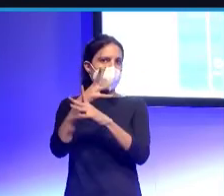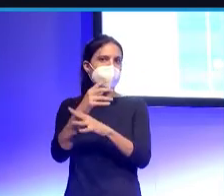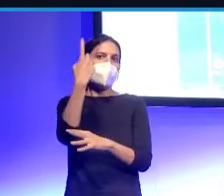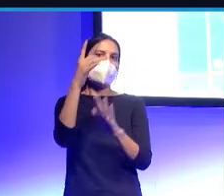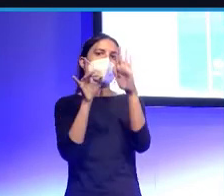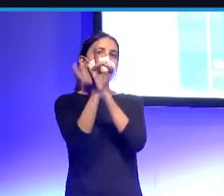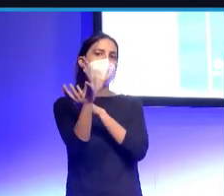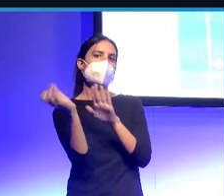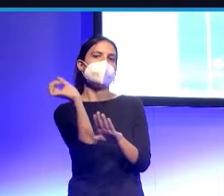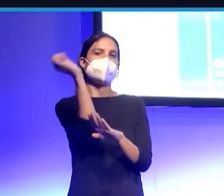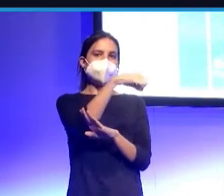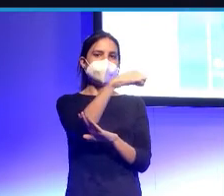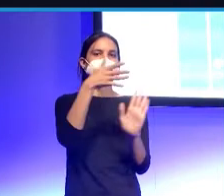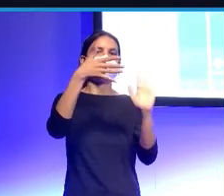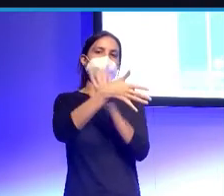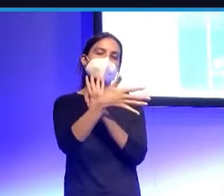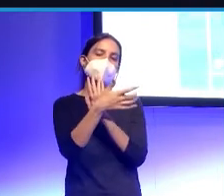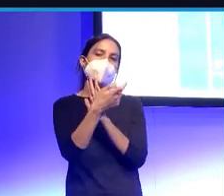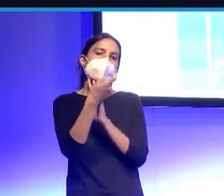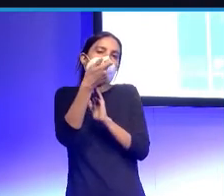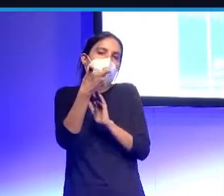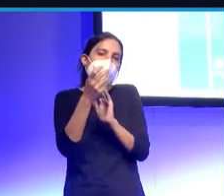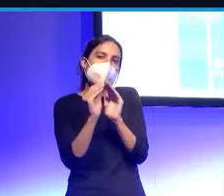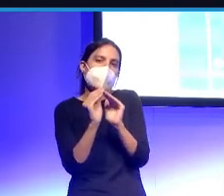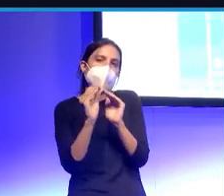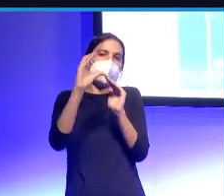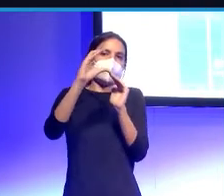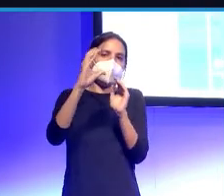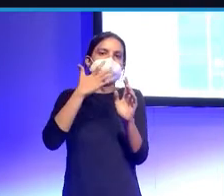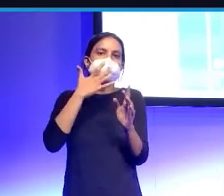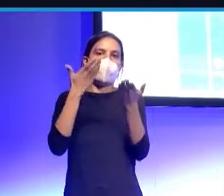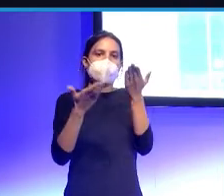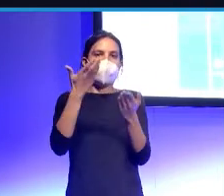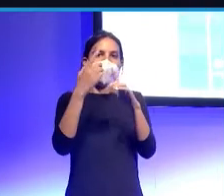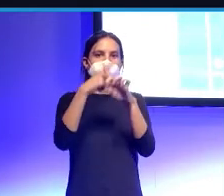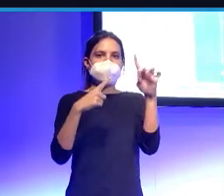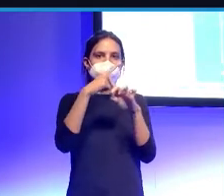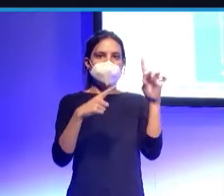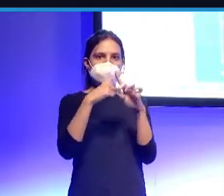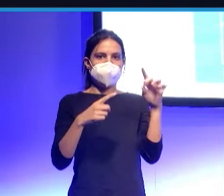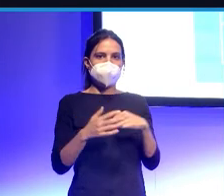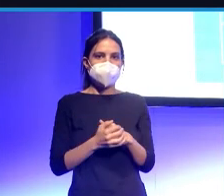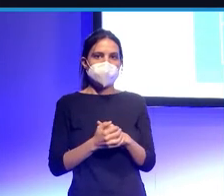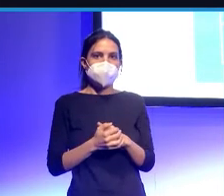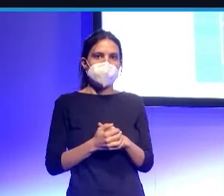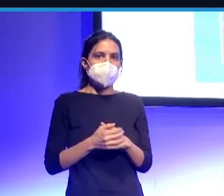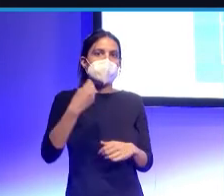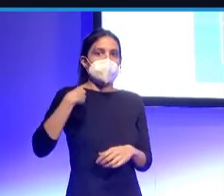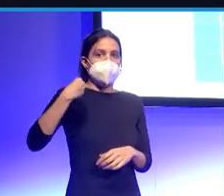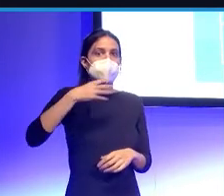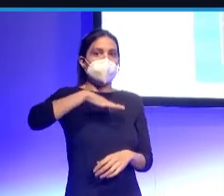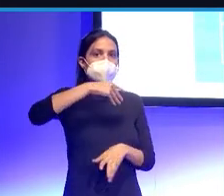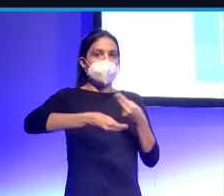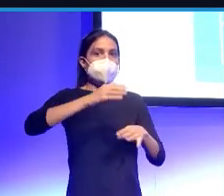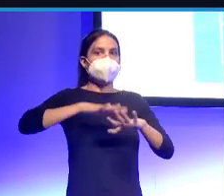digamos que está rindiendo un poquito por encima de la media en lo que es remate Saúl. Esto mismo podemos hacerlo para partidos de